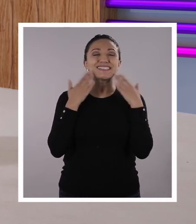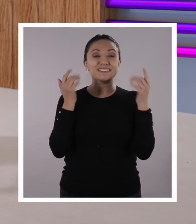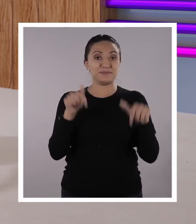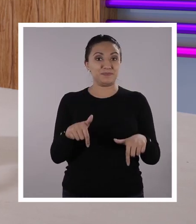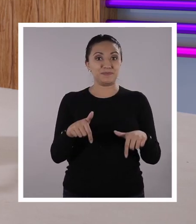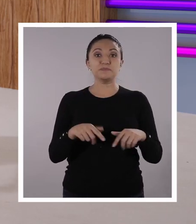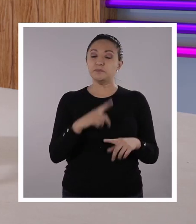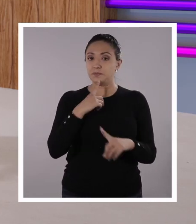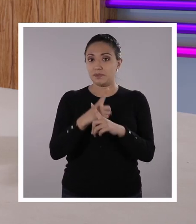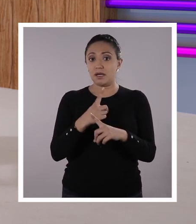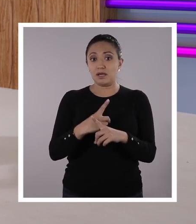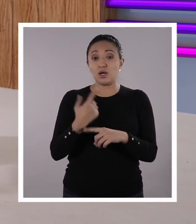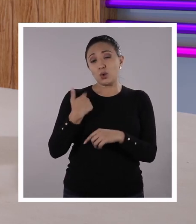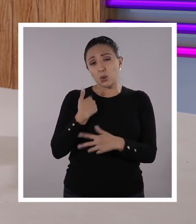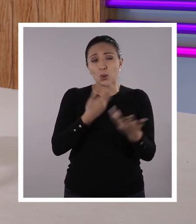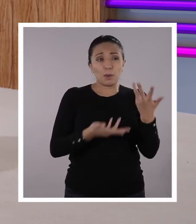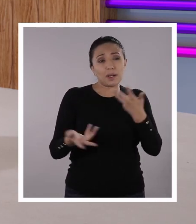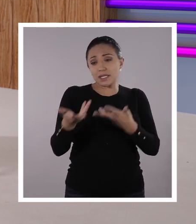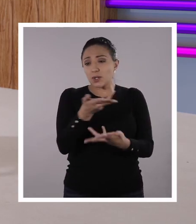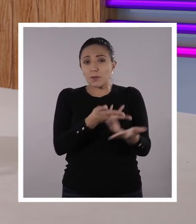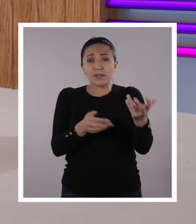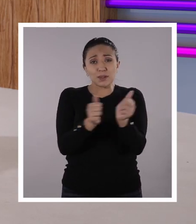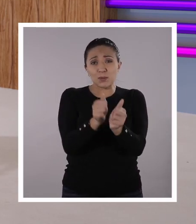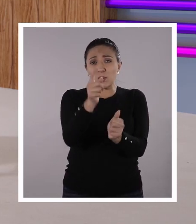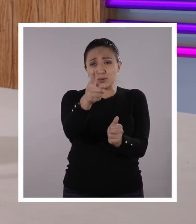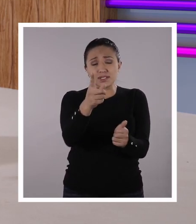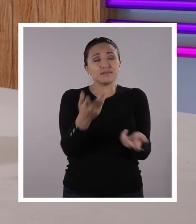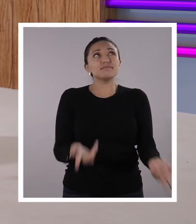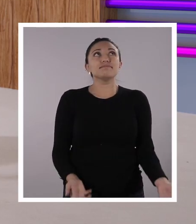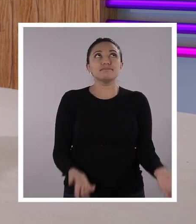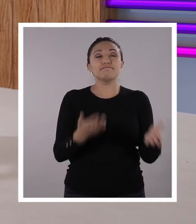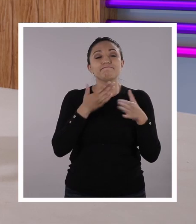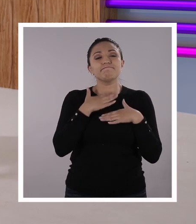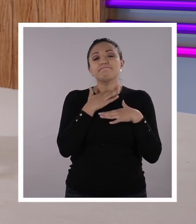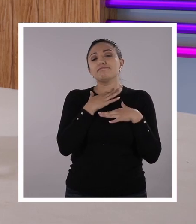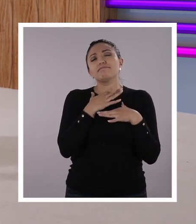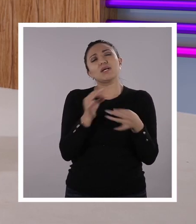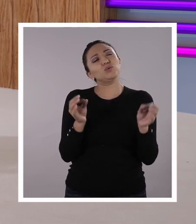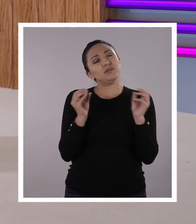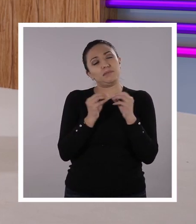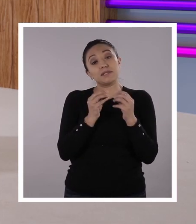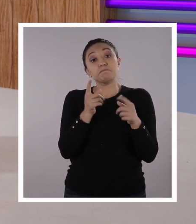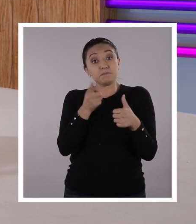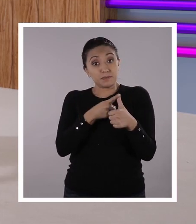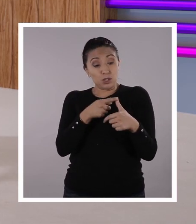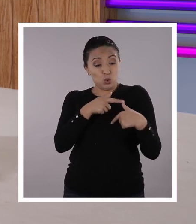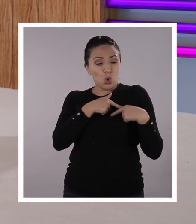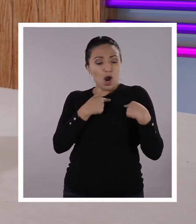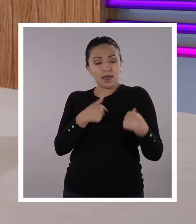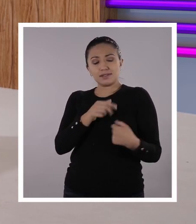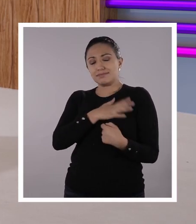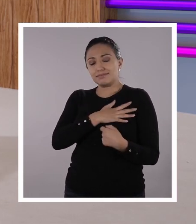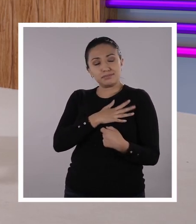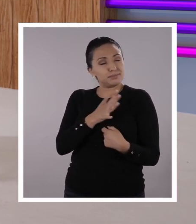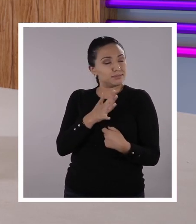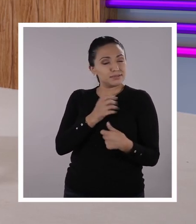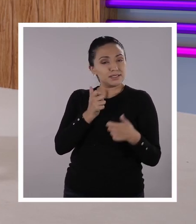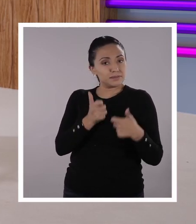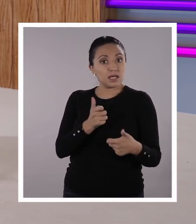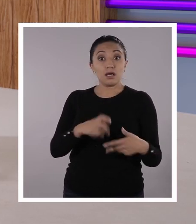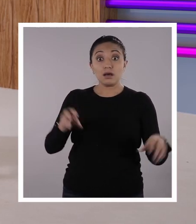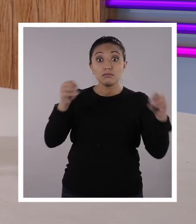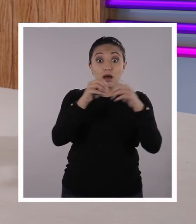Porque cada vez que puedo compartir este espacio con ustedes, a mí me llena primero el corazón. Pero también me